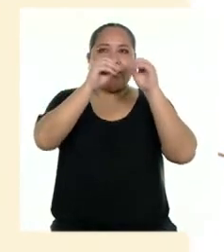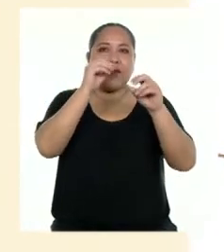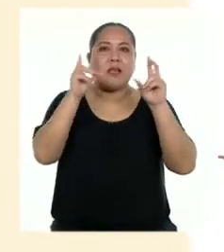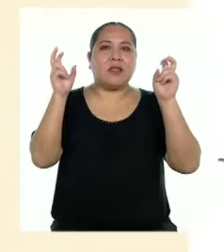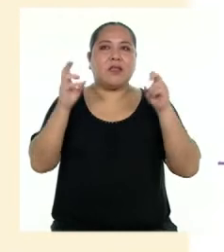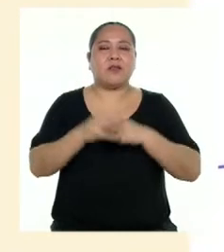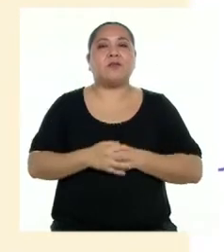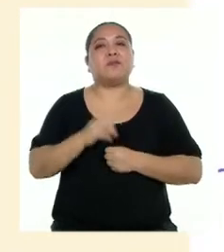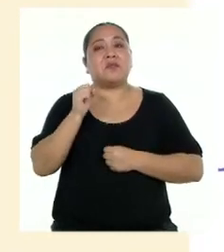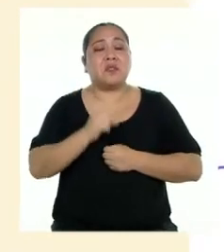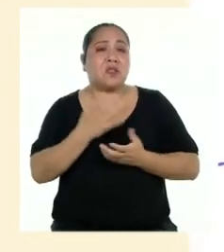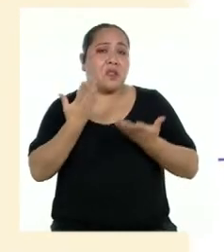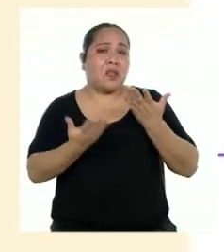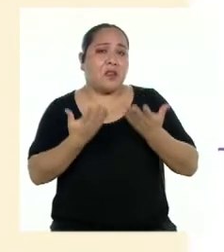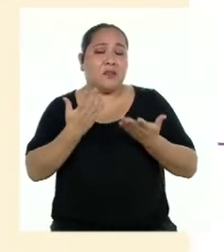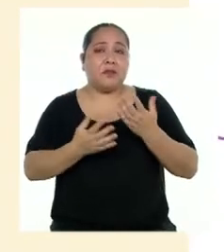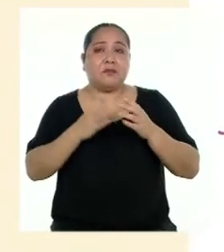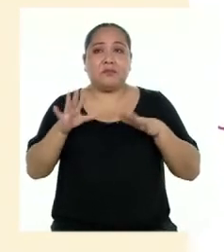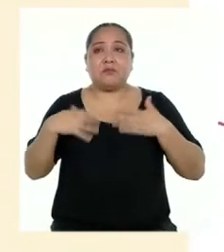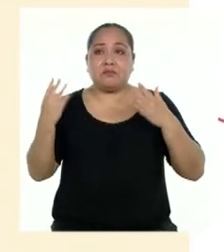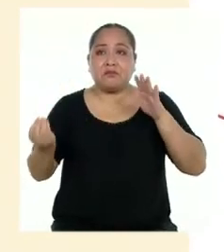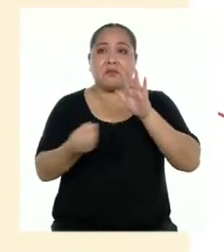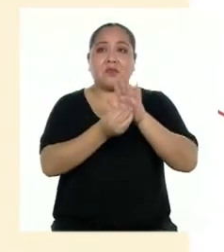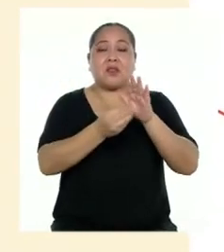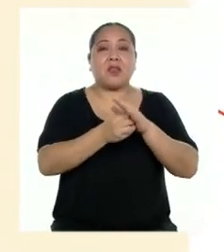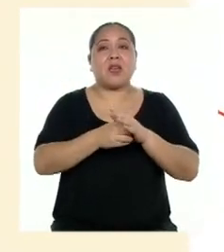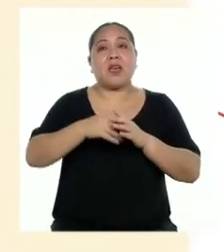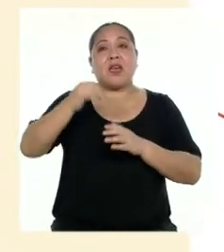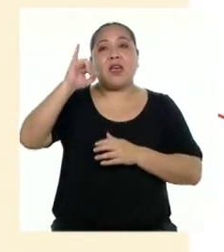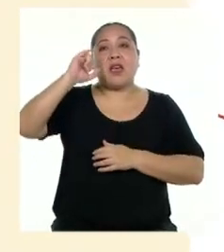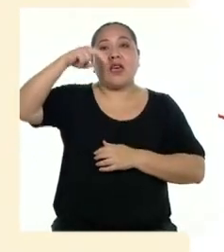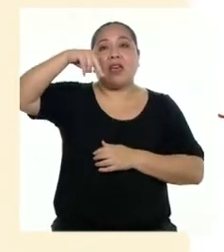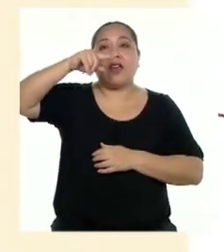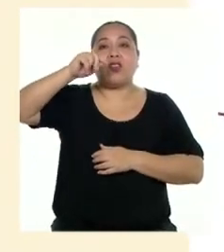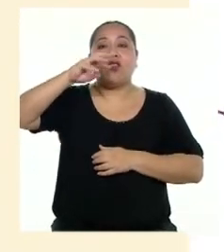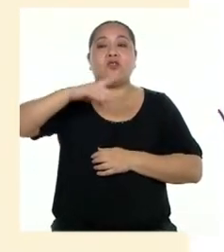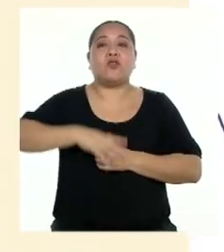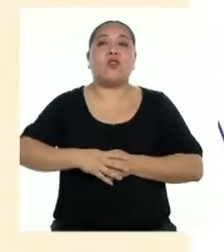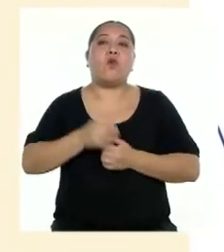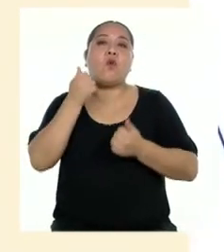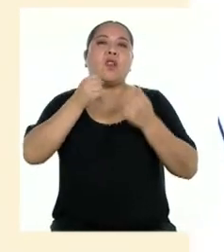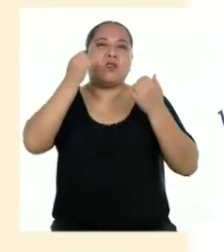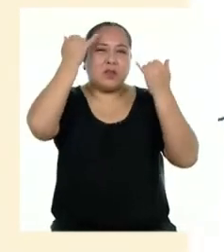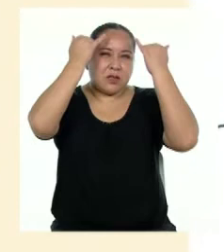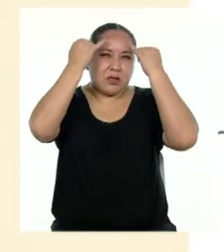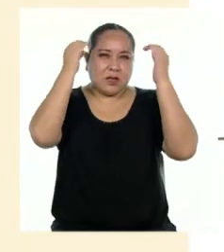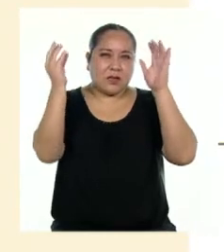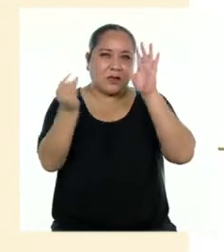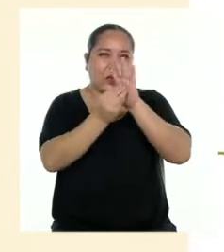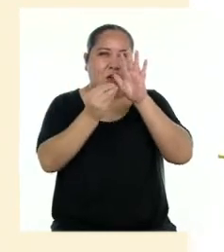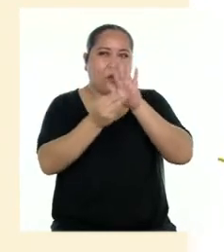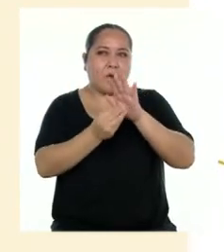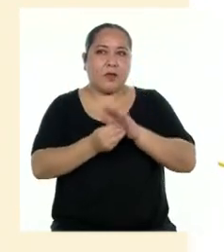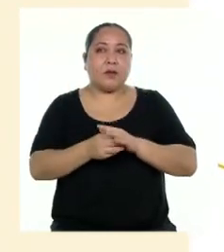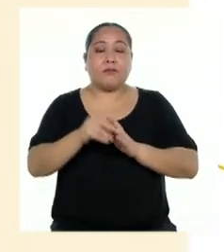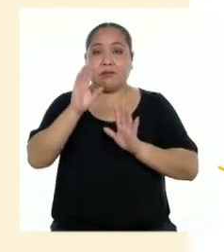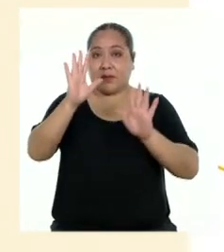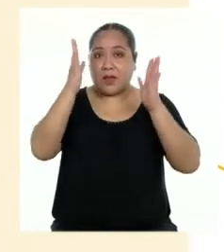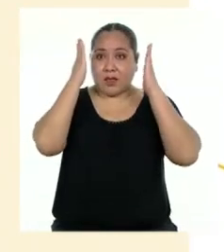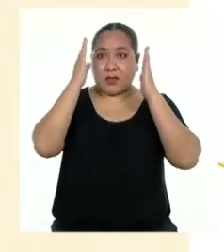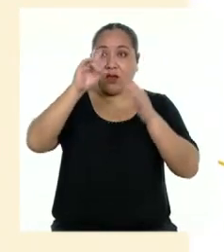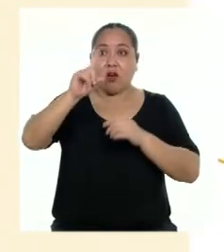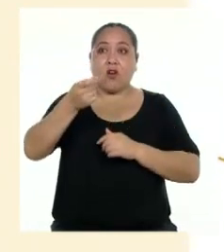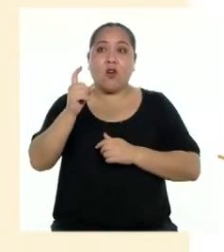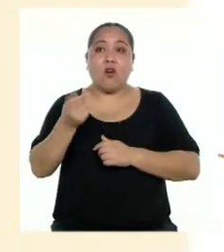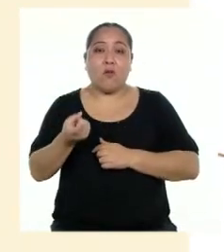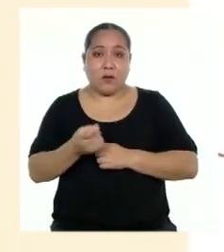También, podría incluir en la introducción las ideas que abordará en el texto. Y ojo a las comas, hay